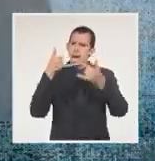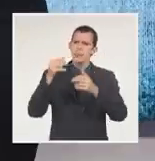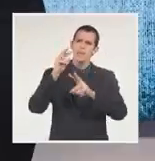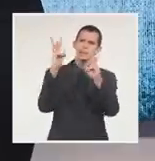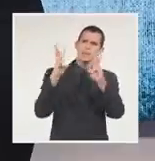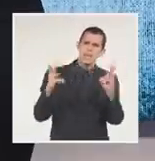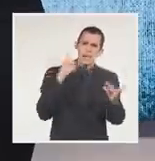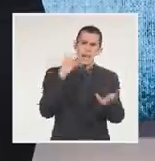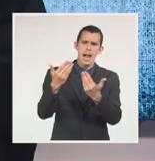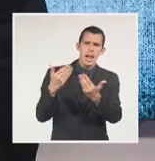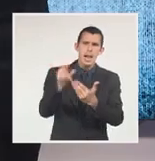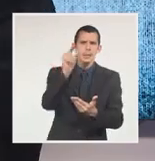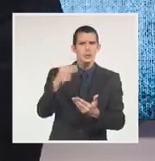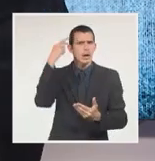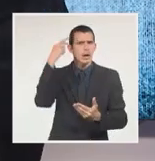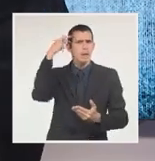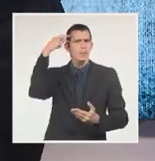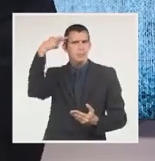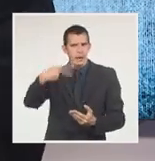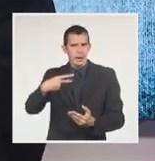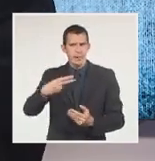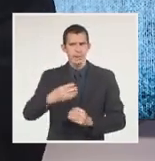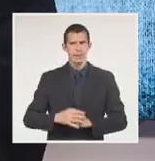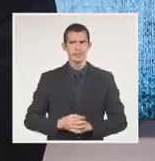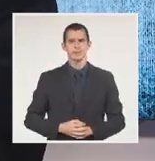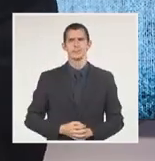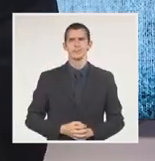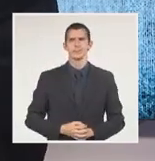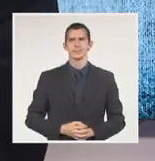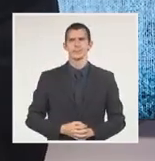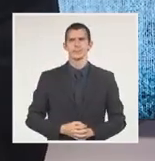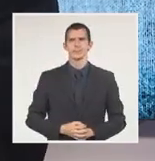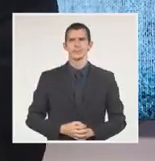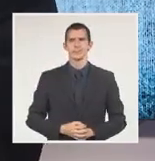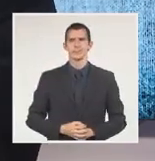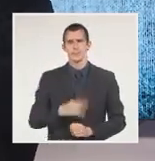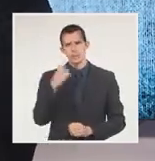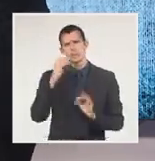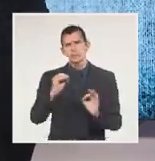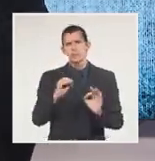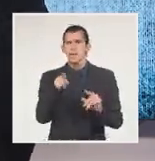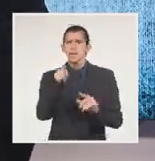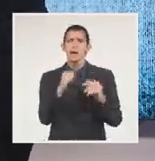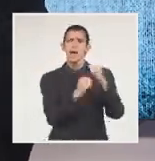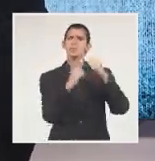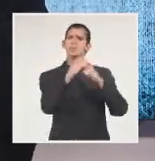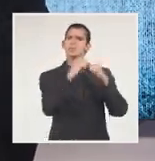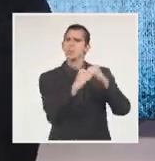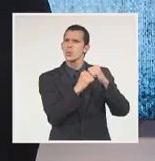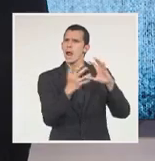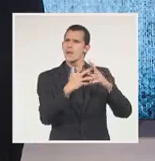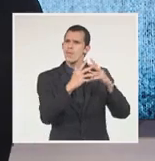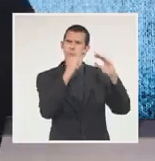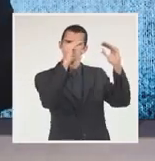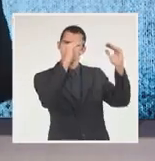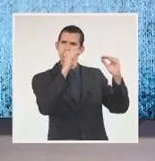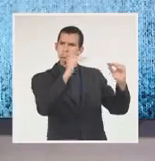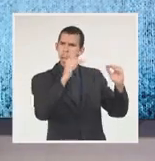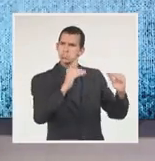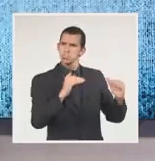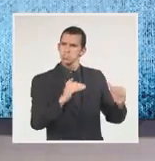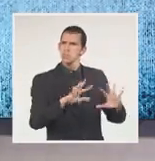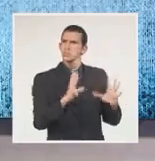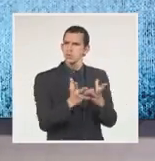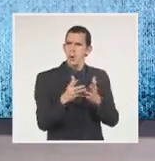En fin, ese es el consejo, de las autodefensas del pueblo. Ese plan de guerrilla, con toda la estructura,